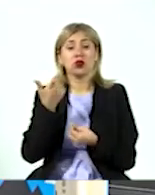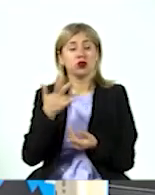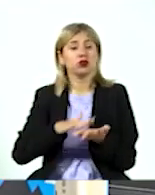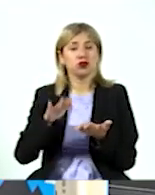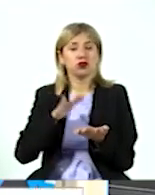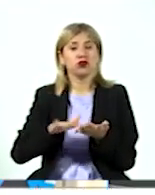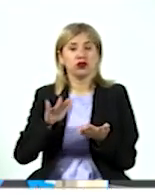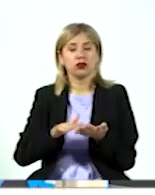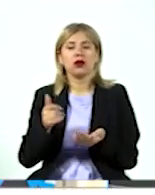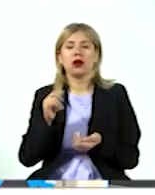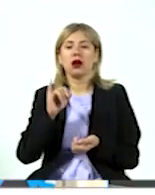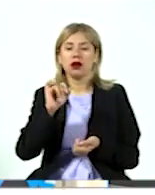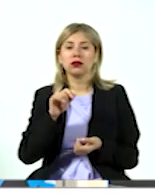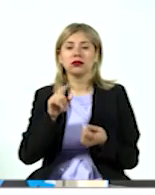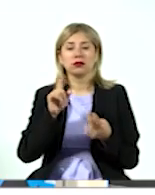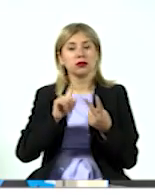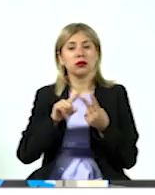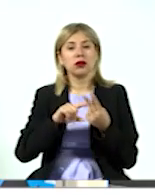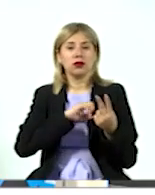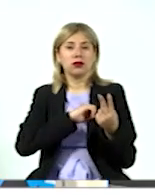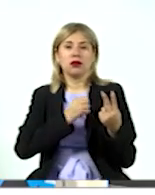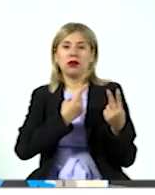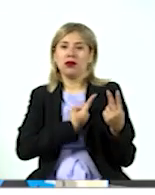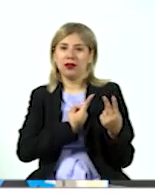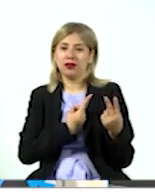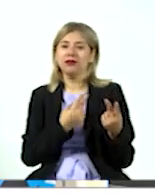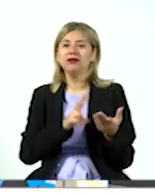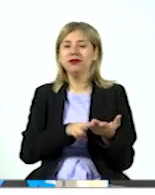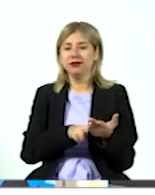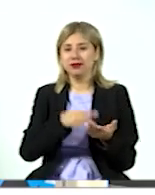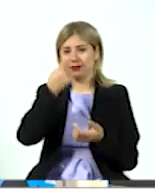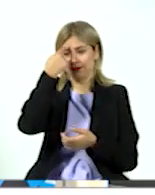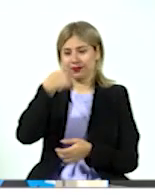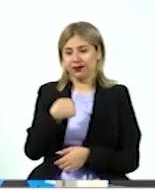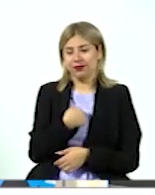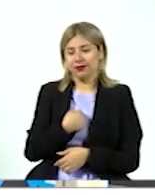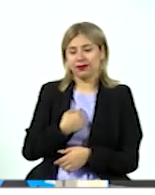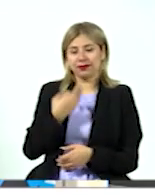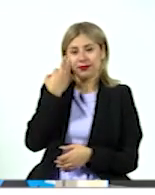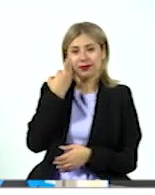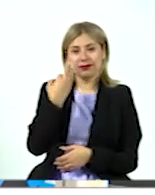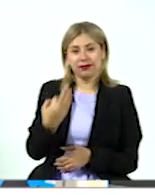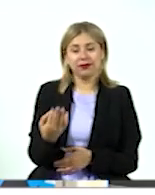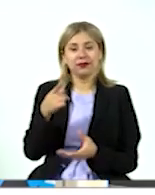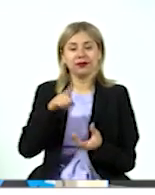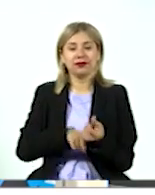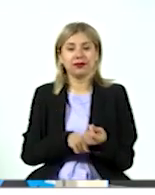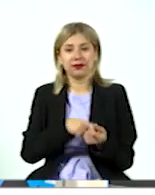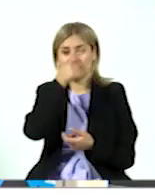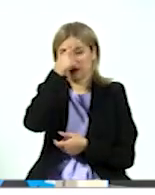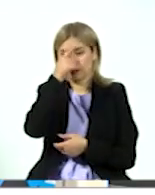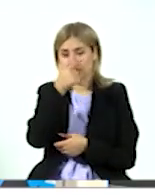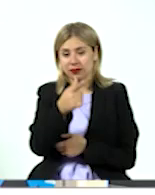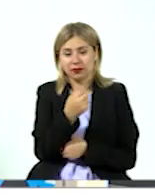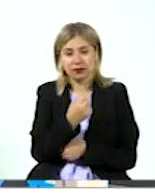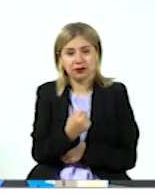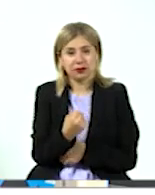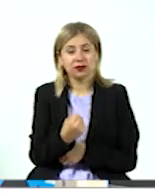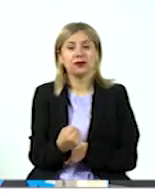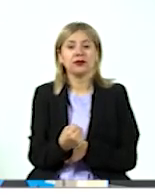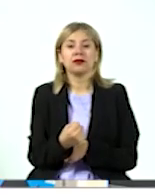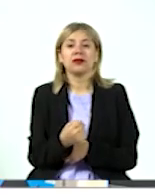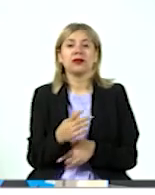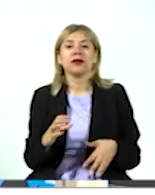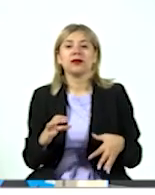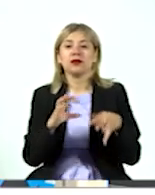pero también la riqueza es tener salud, tener tiempo para ti mismo, tener una vida espiritual fuerte, tener relaciones